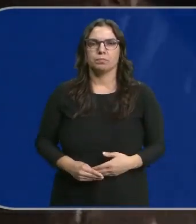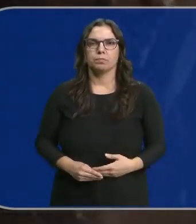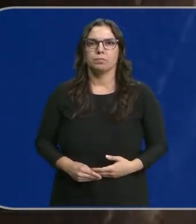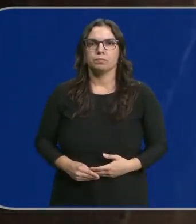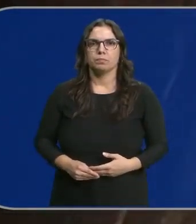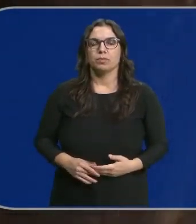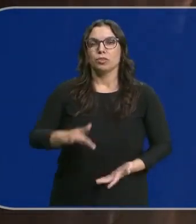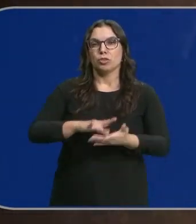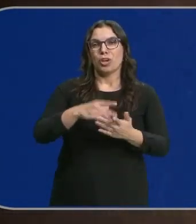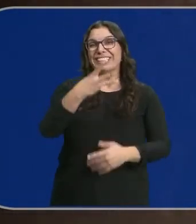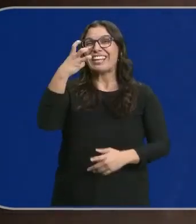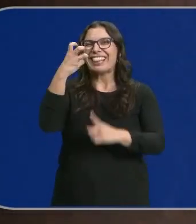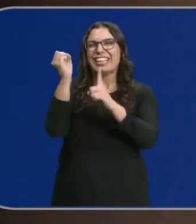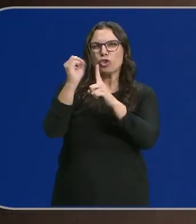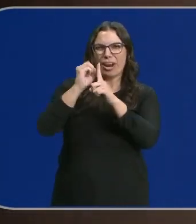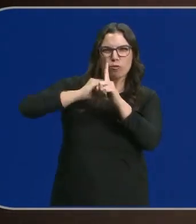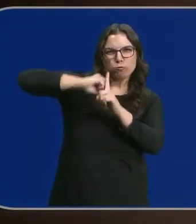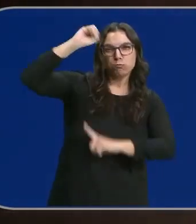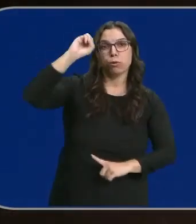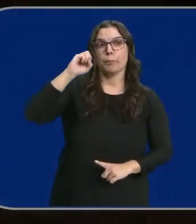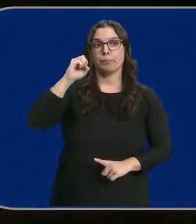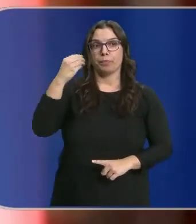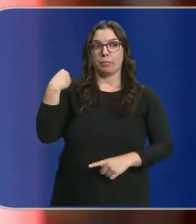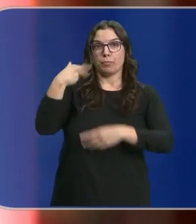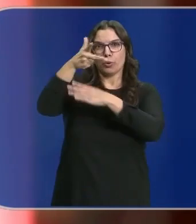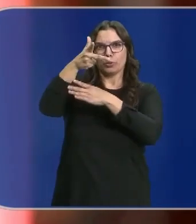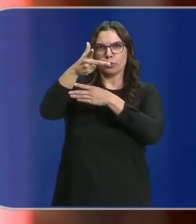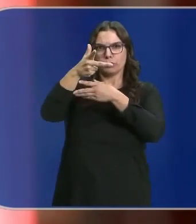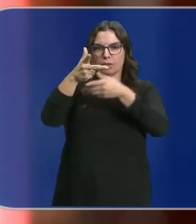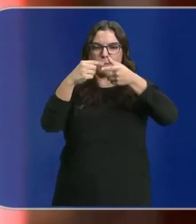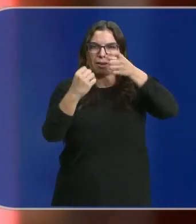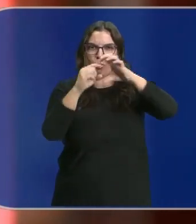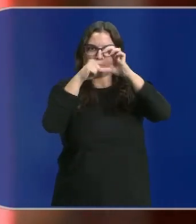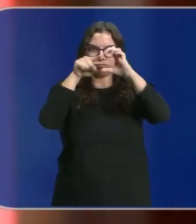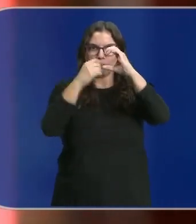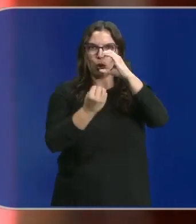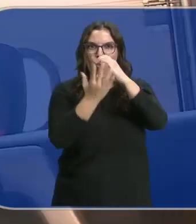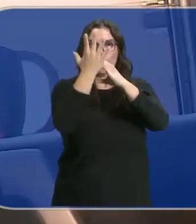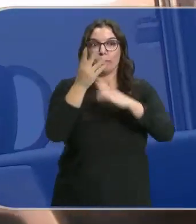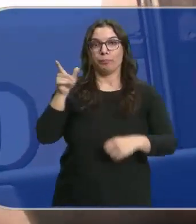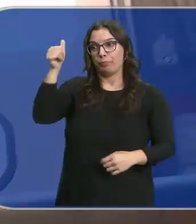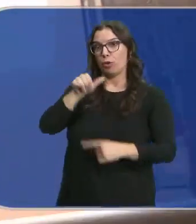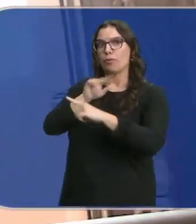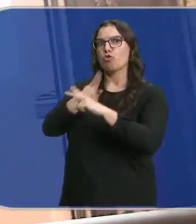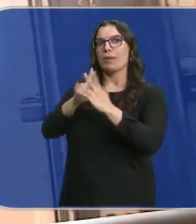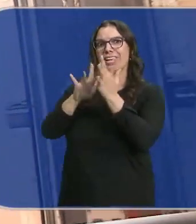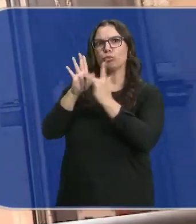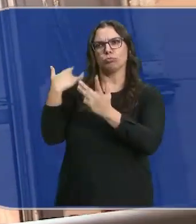Llegó a haber 300 grados. El objetivo de la cámara todavía se empañaba. Jesús estaba allí aquel día.